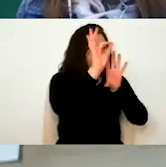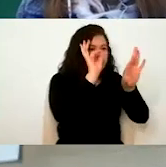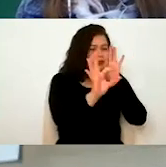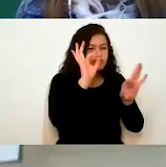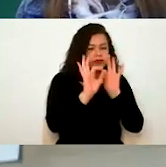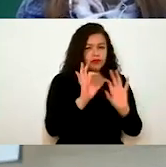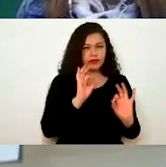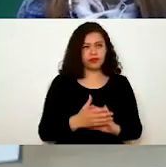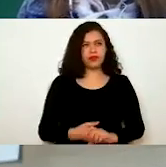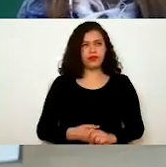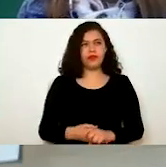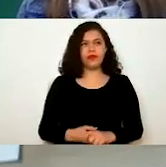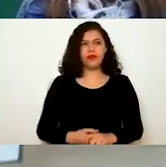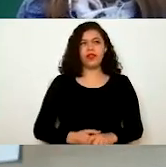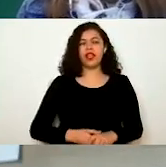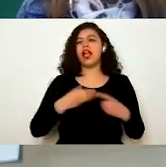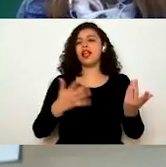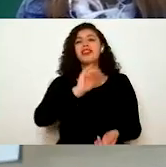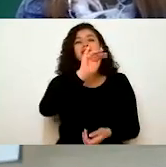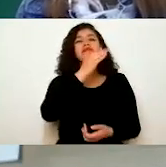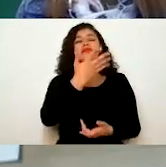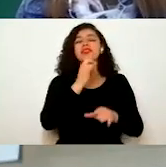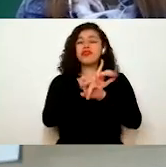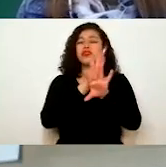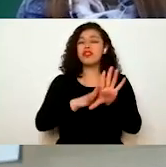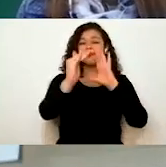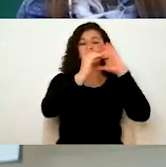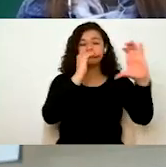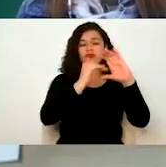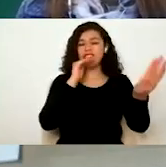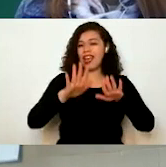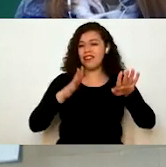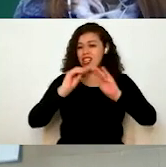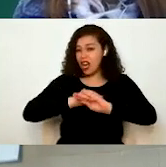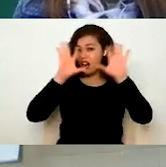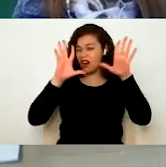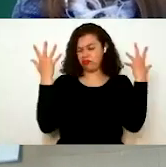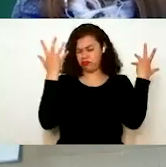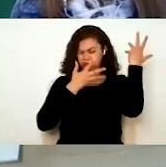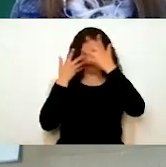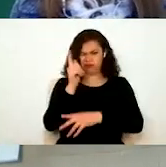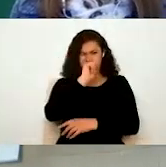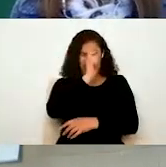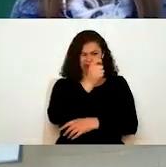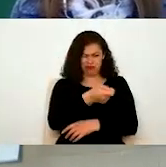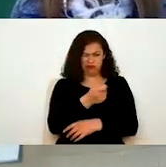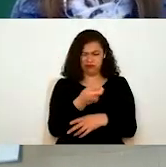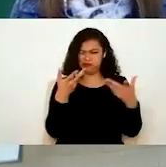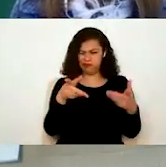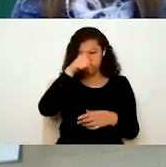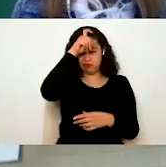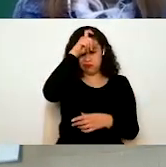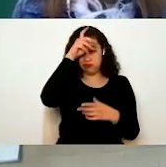correo, en el solicitud, porque a veces no nos queda como muy claro de a qué se refiere con lo que ustedes necesitan.